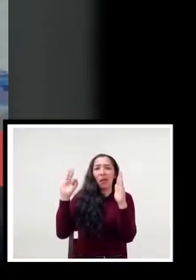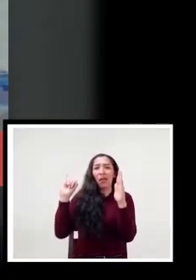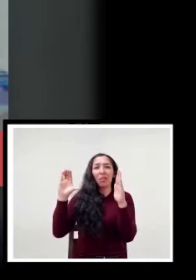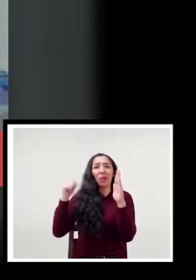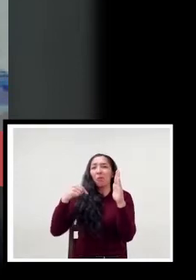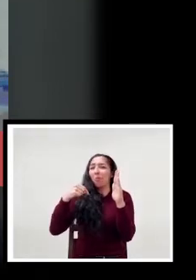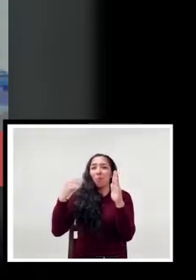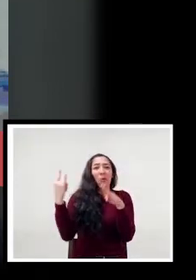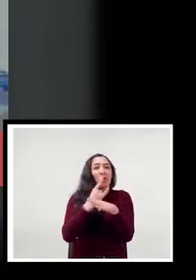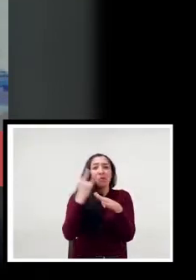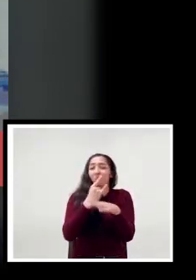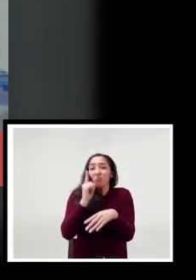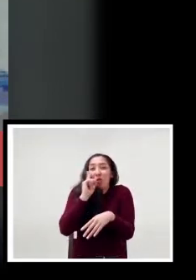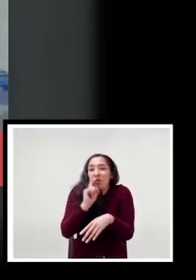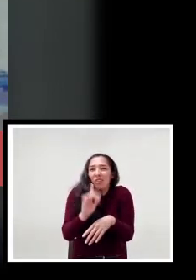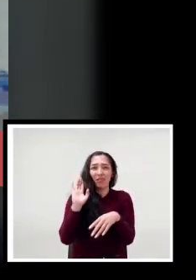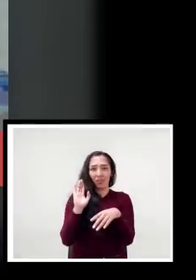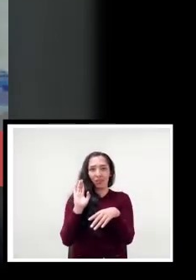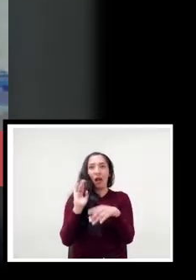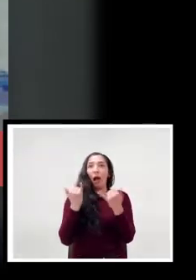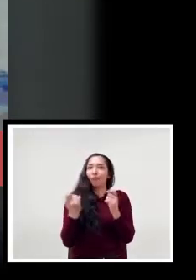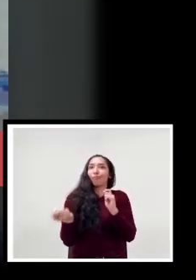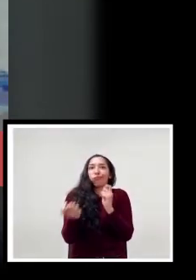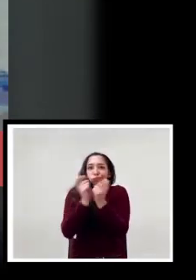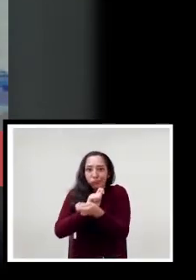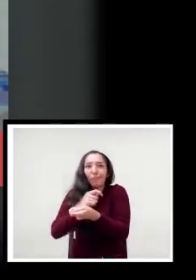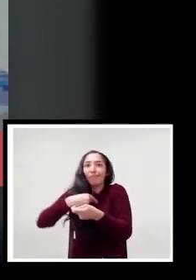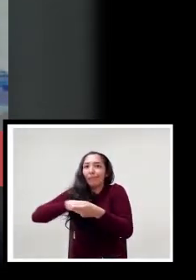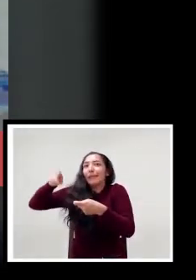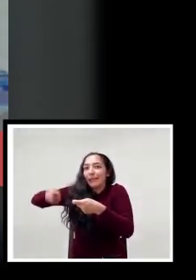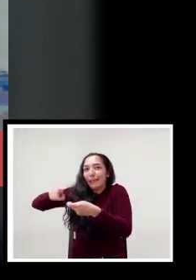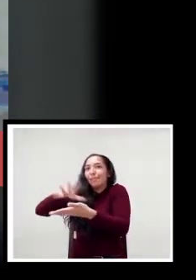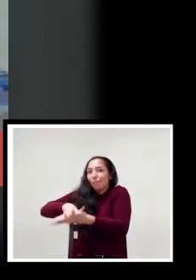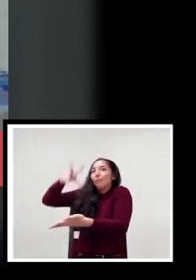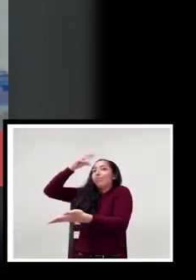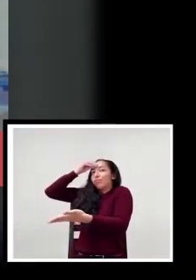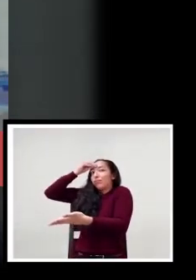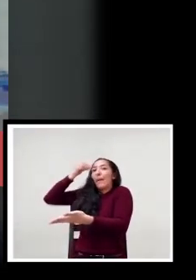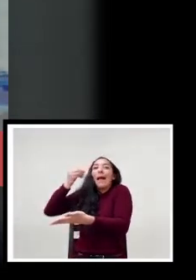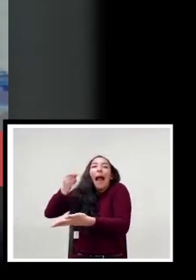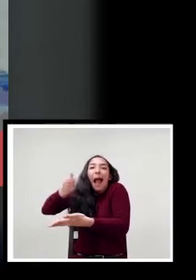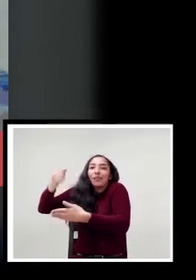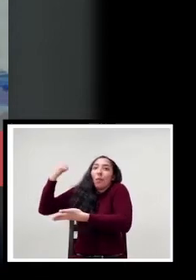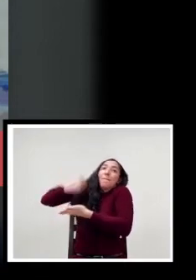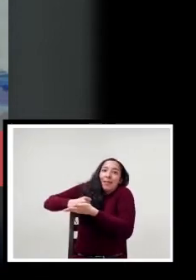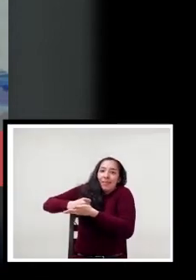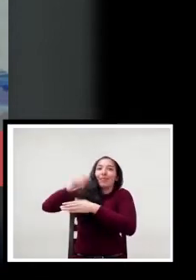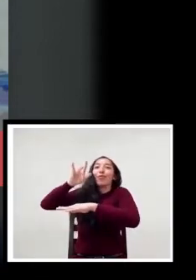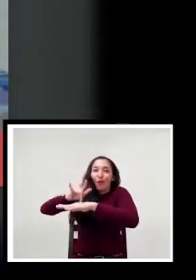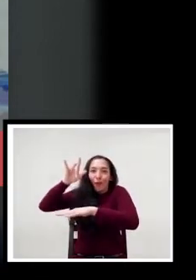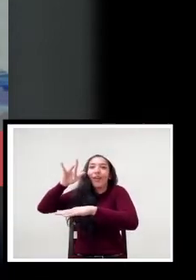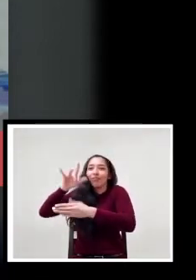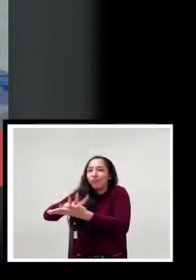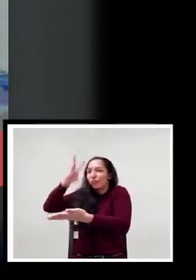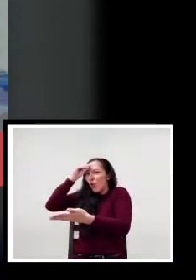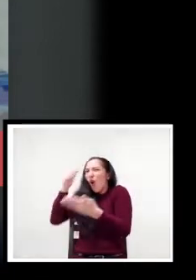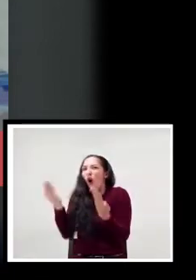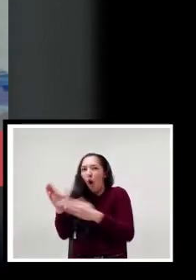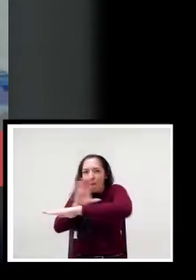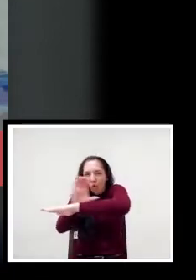momentos es una necesidad y prácticamente una obligación